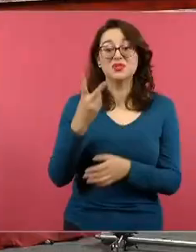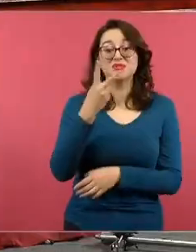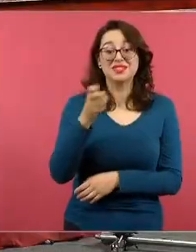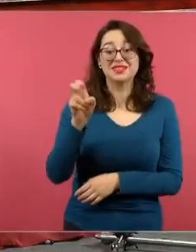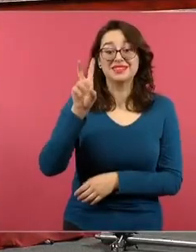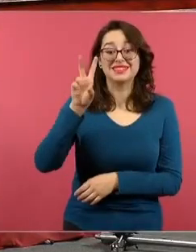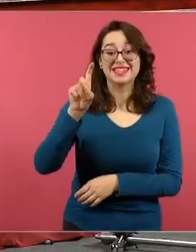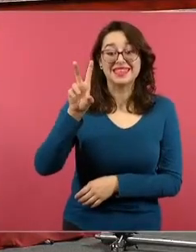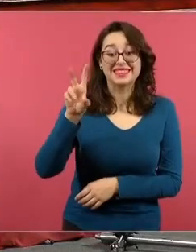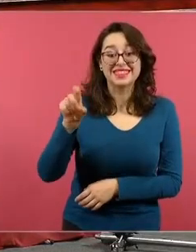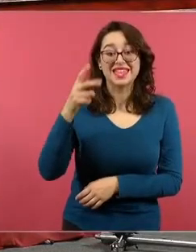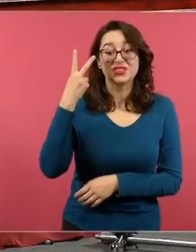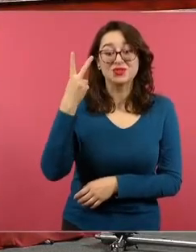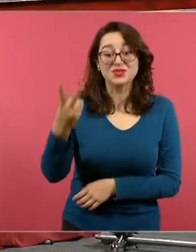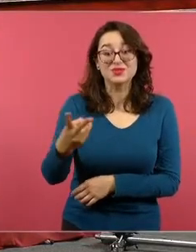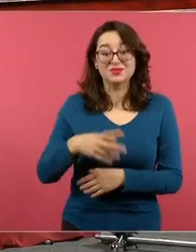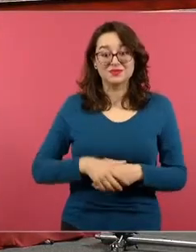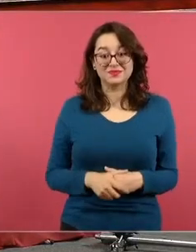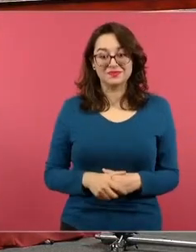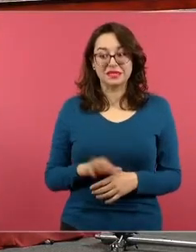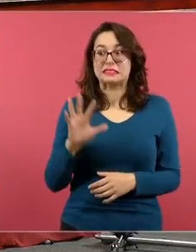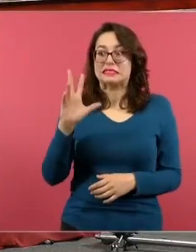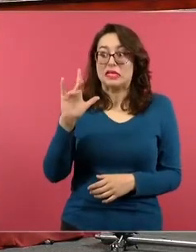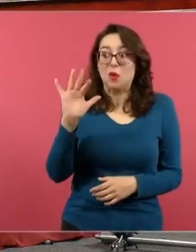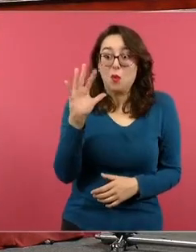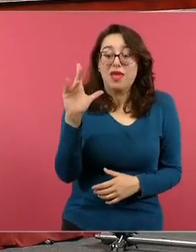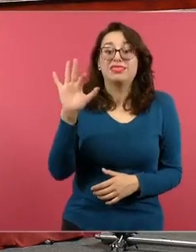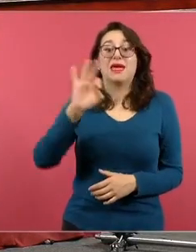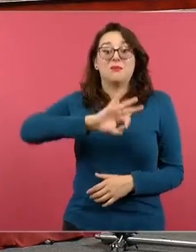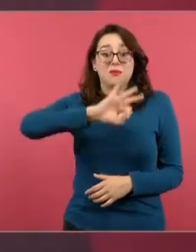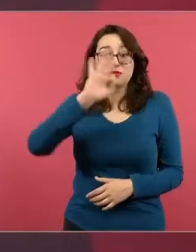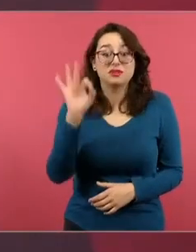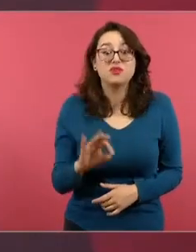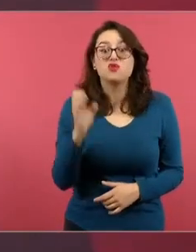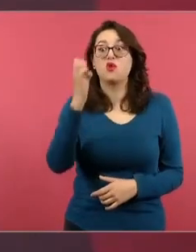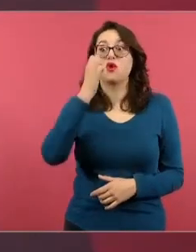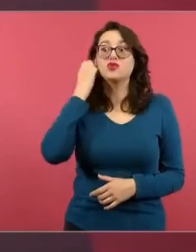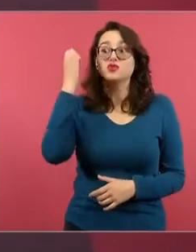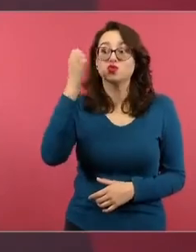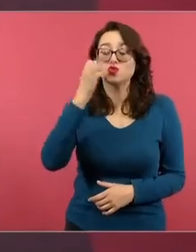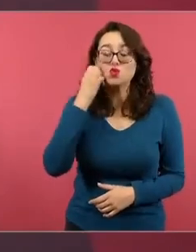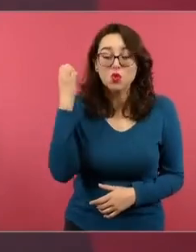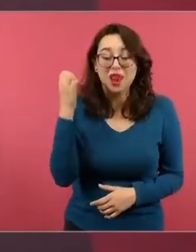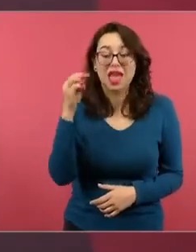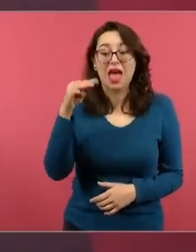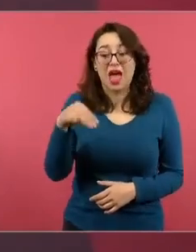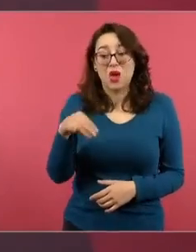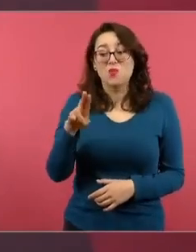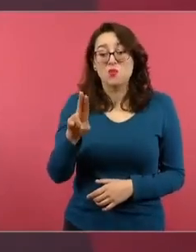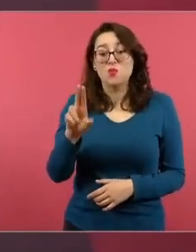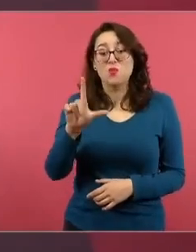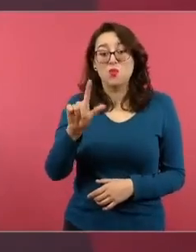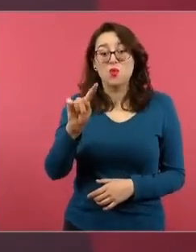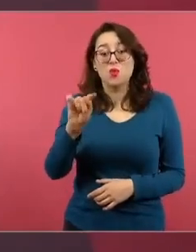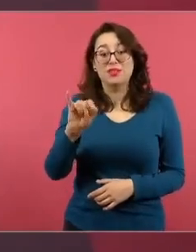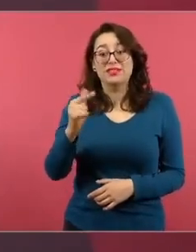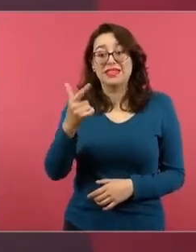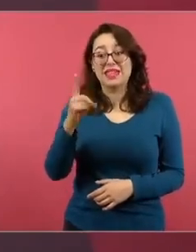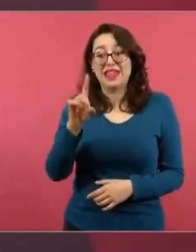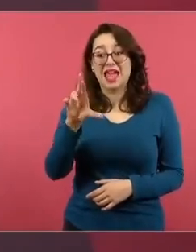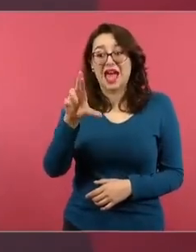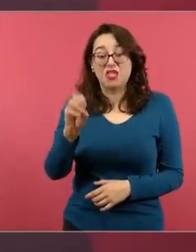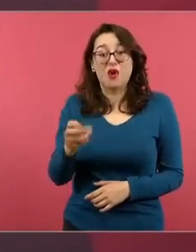hablando de que representan casi el 50% esa es la realidad de nuestro país